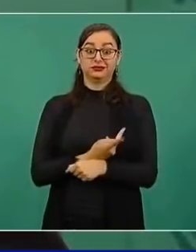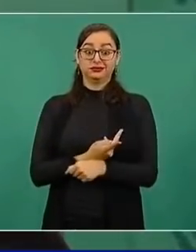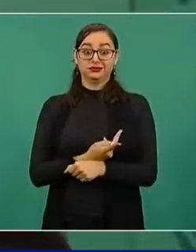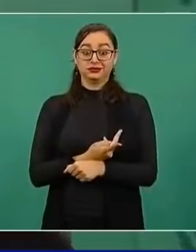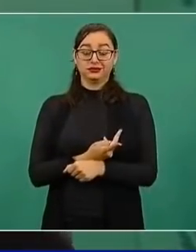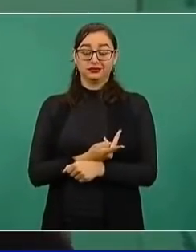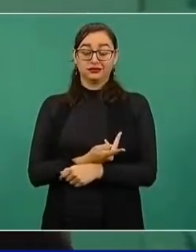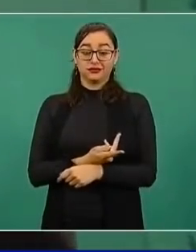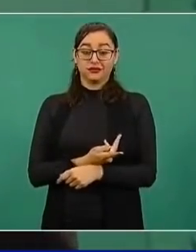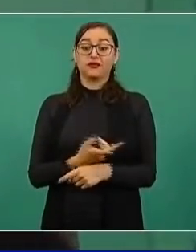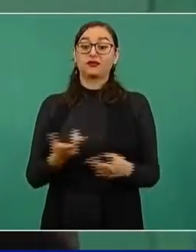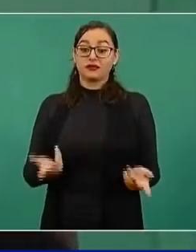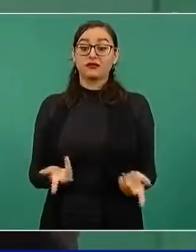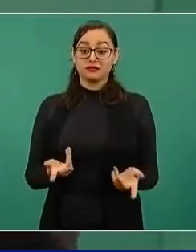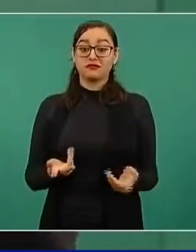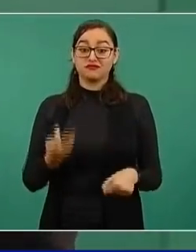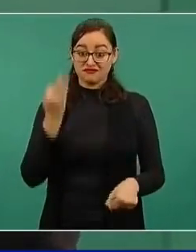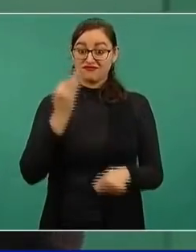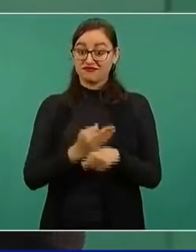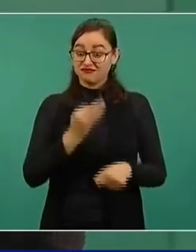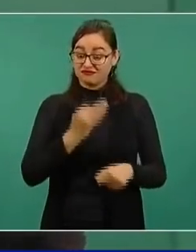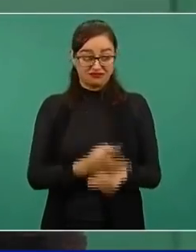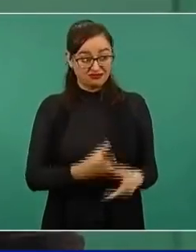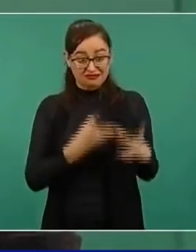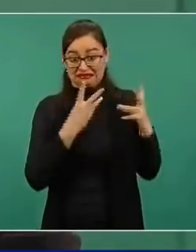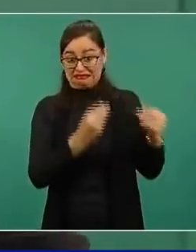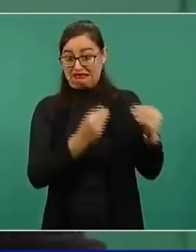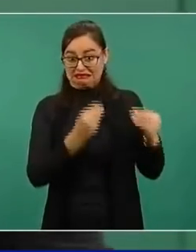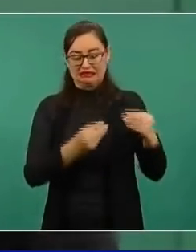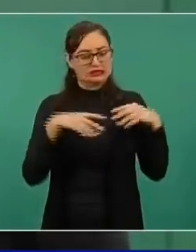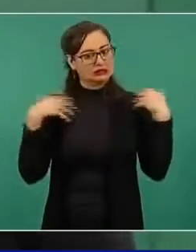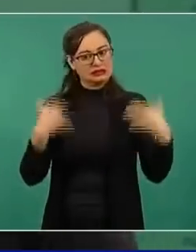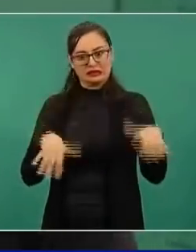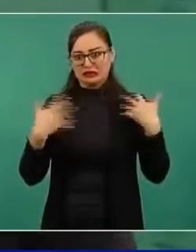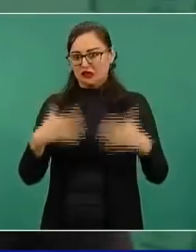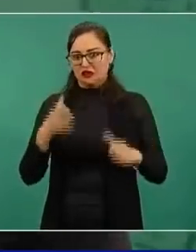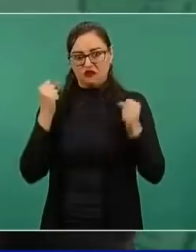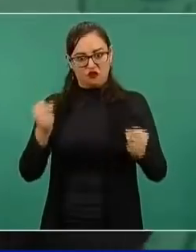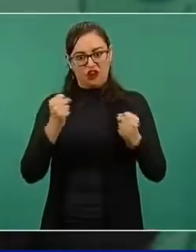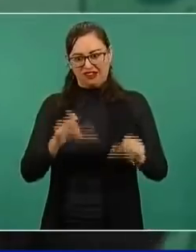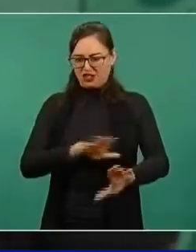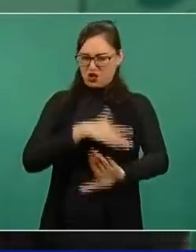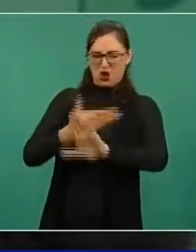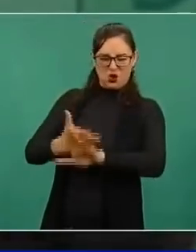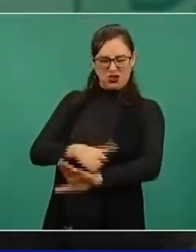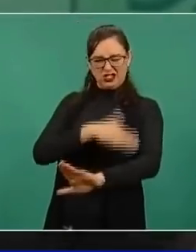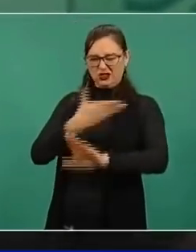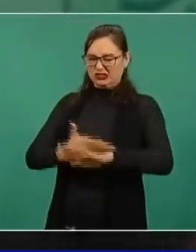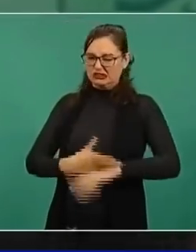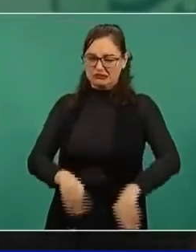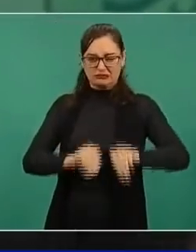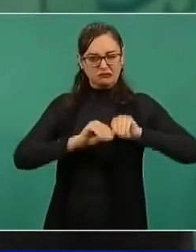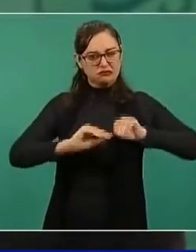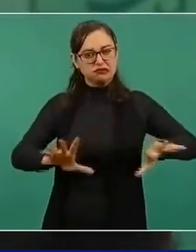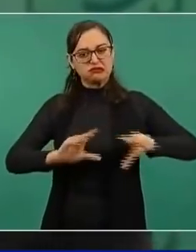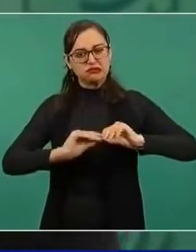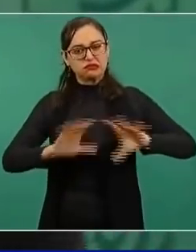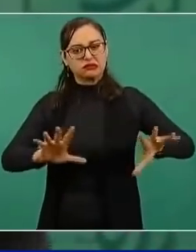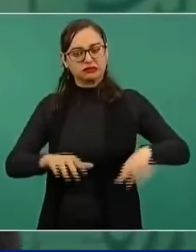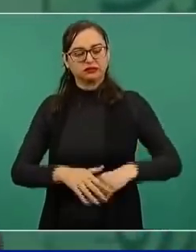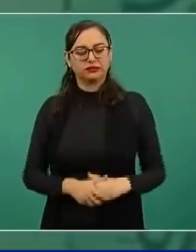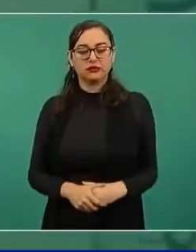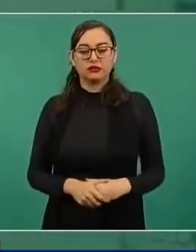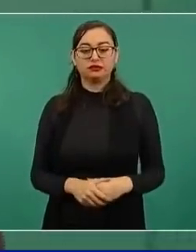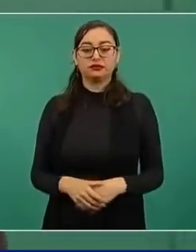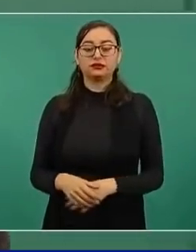están ahora desatados, acaba de terminar, pero eso de todos los niveles, acaba de